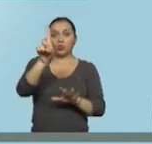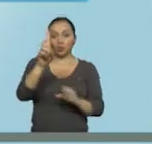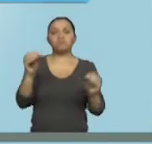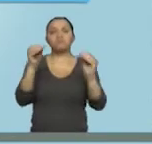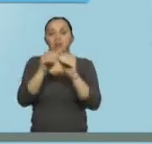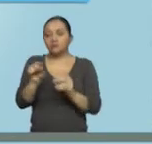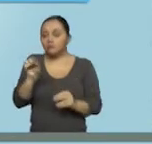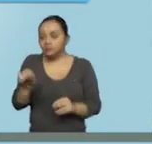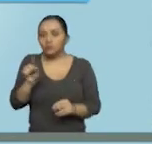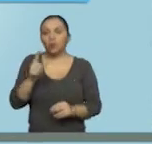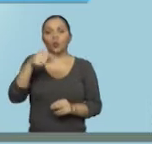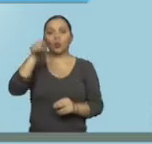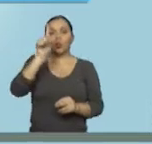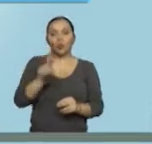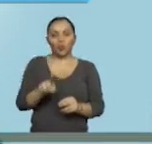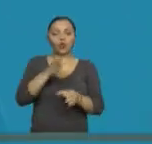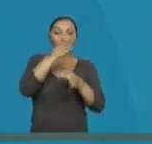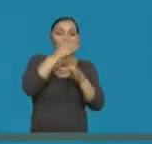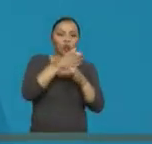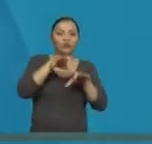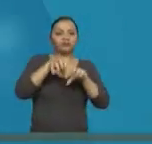un turno y mayor información.